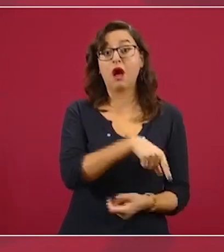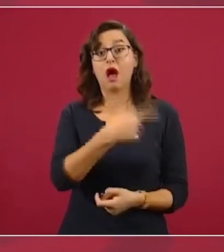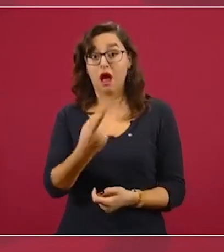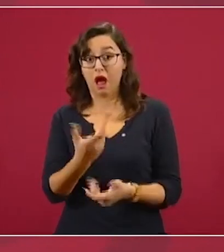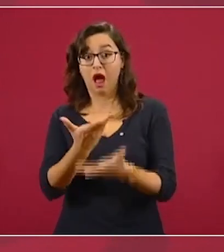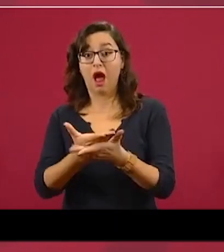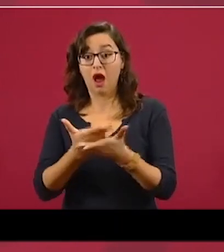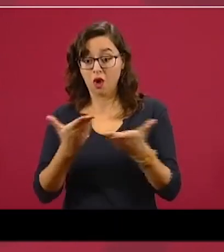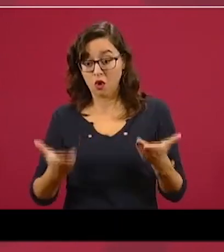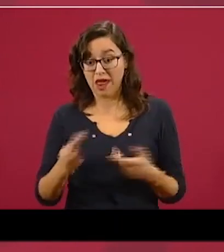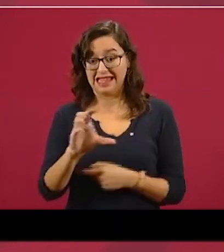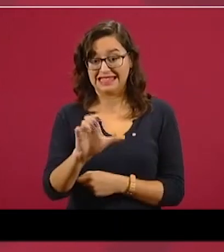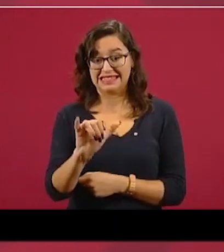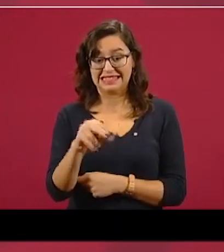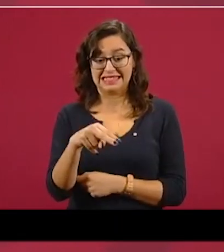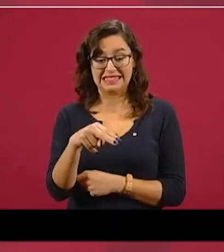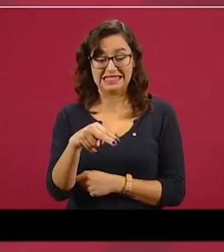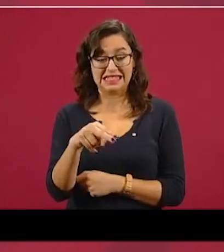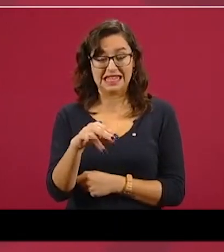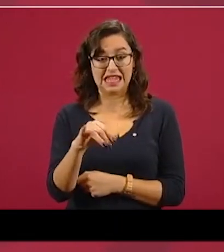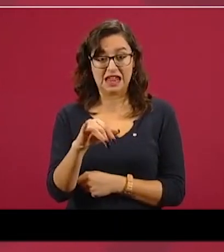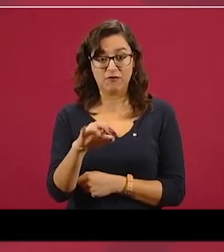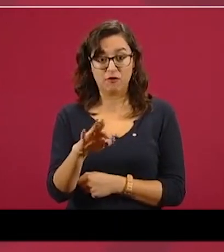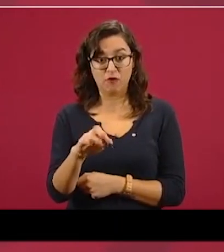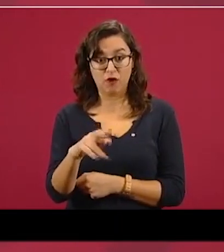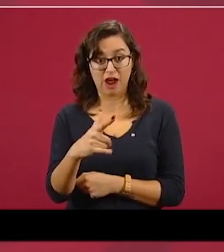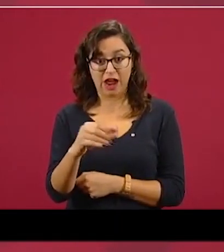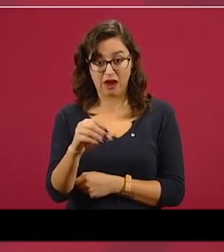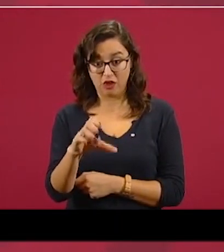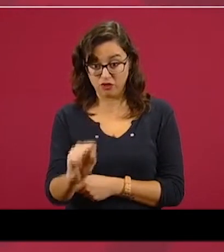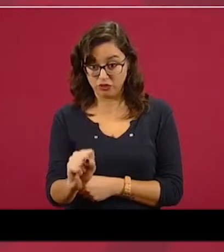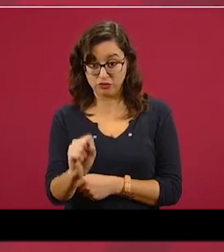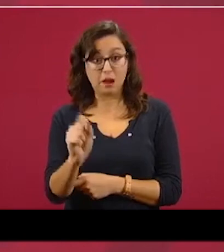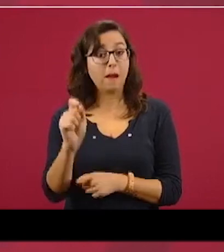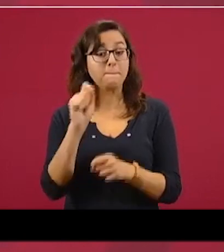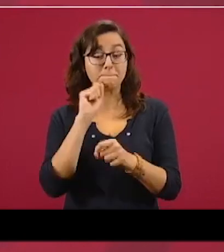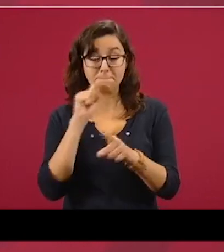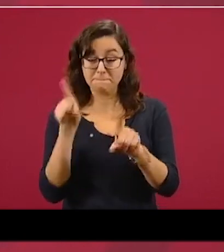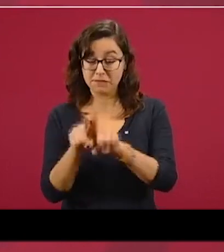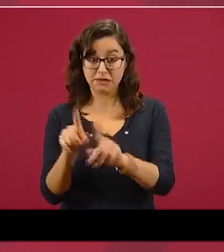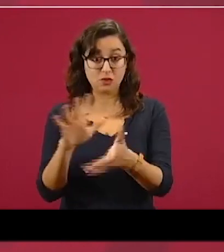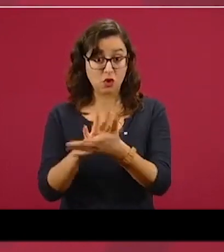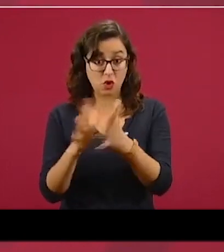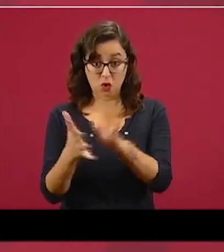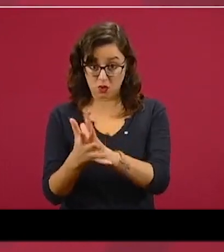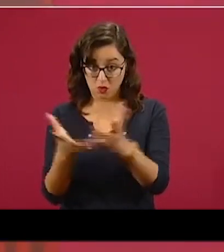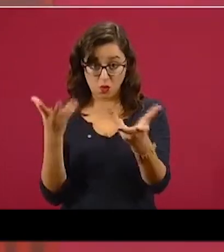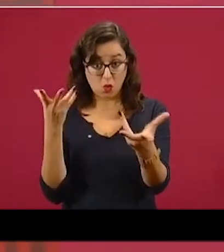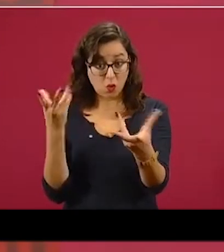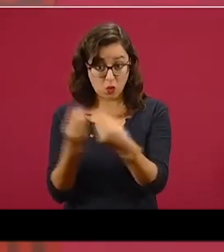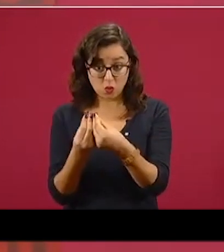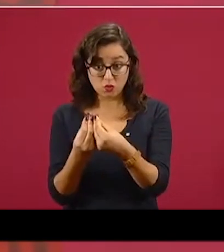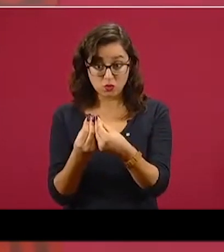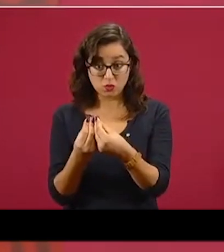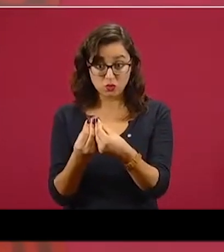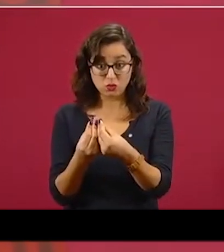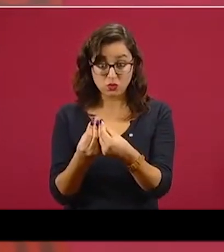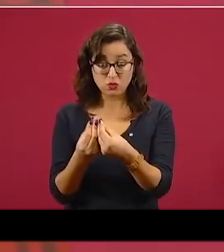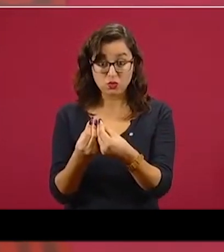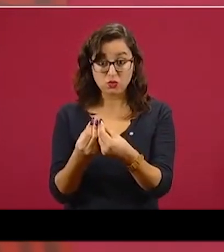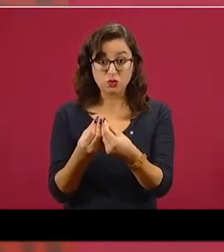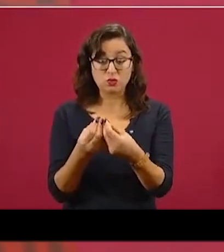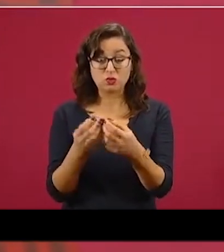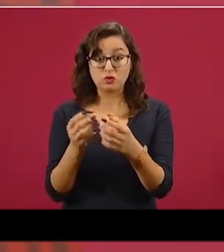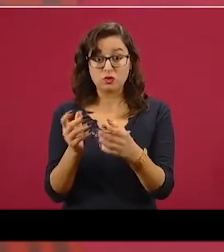Sinfuegos, que estén actuando en el